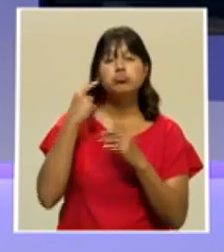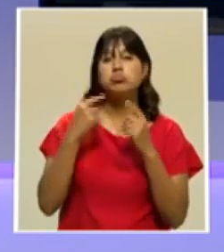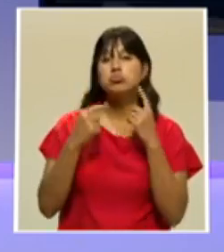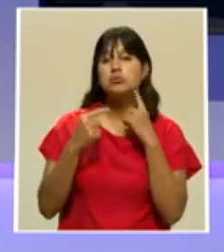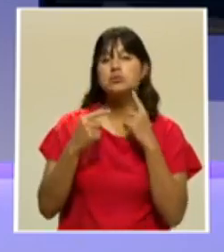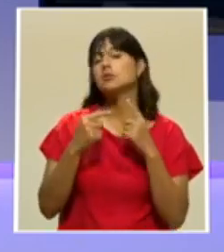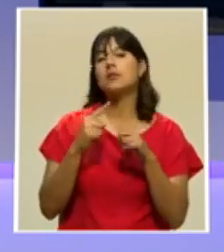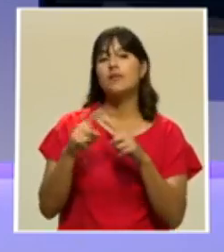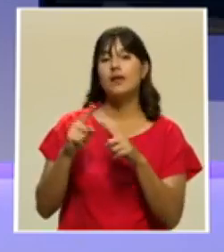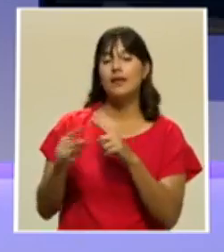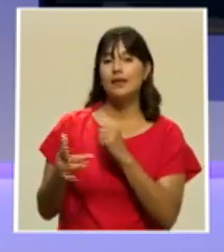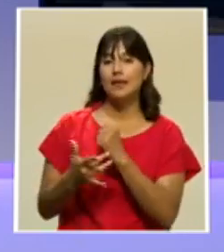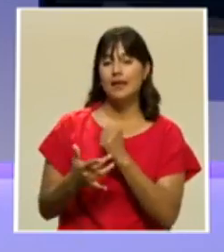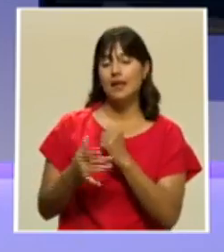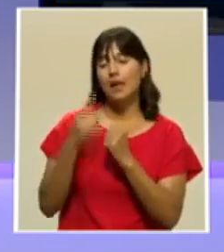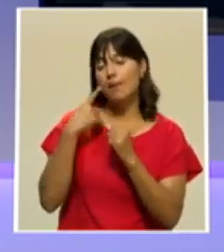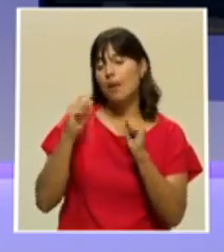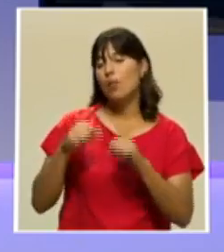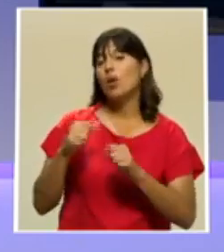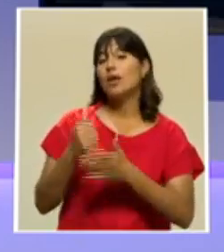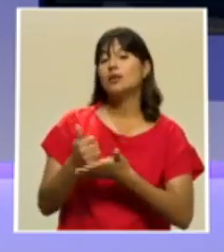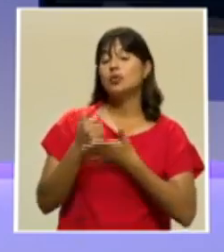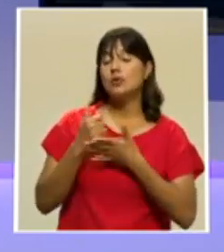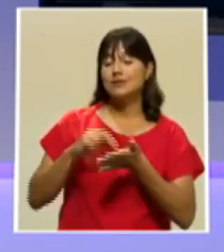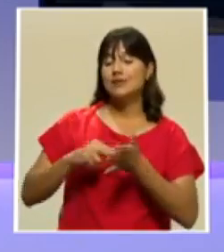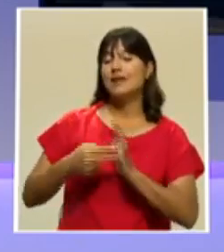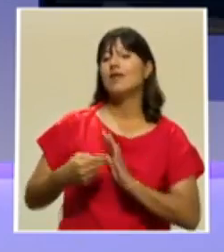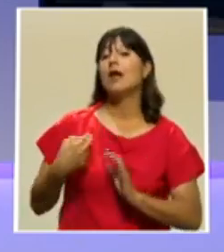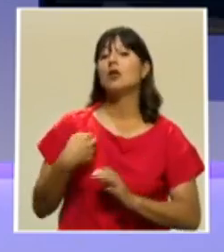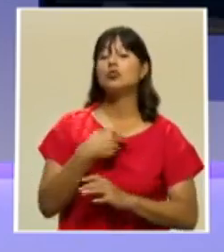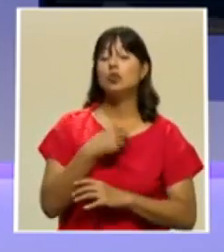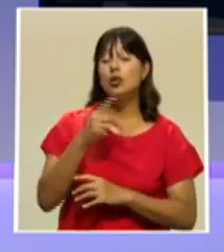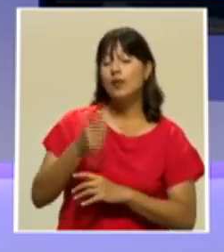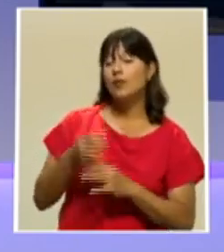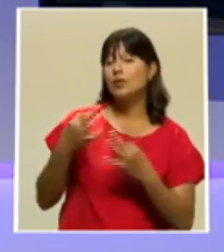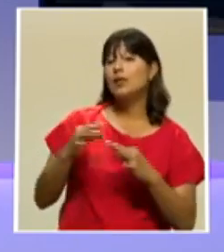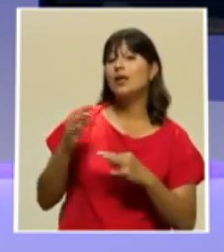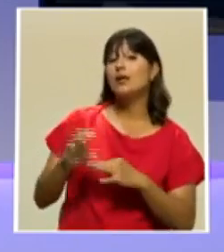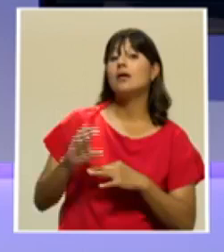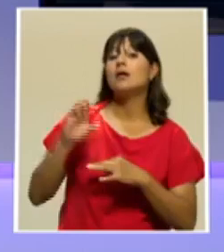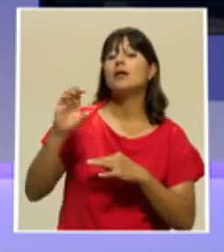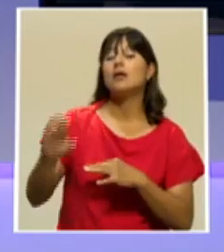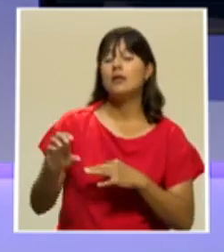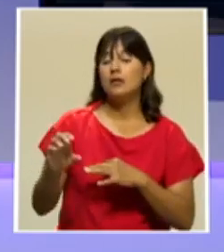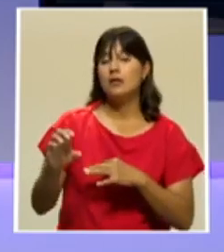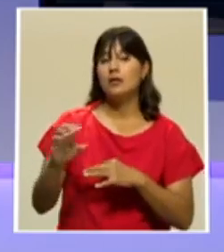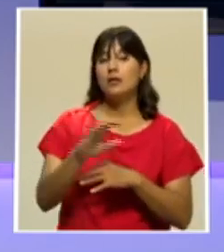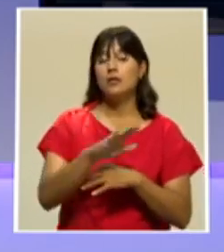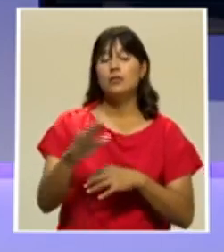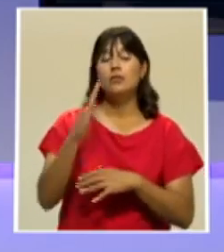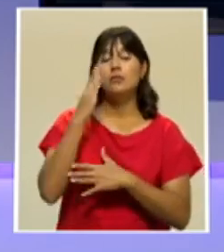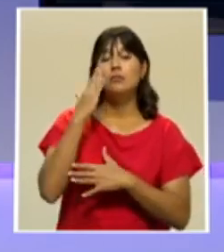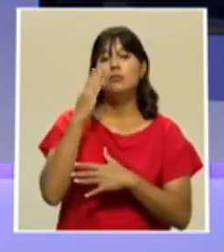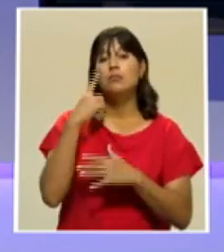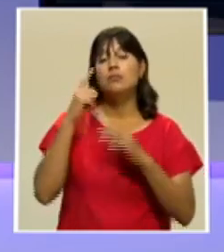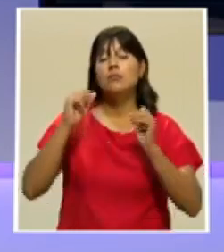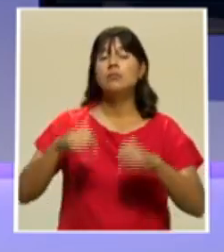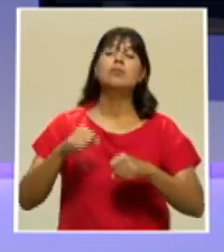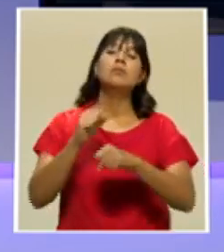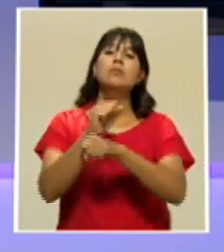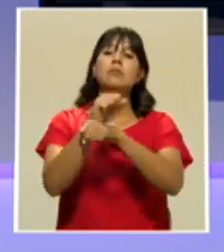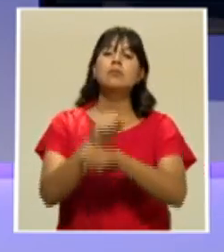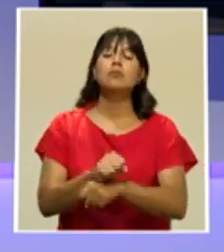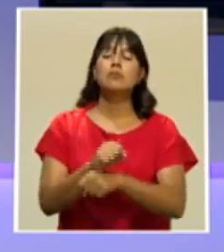hay que invertir también en la capacitación de esta gente para acostumbrarse